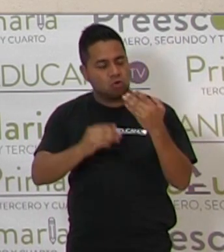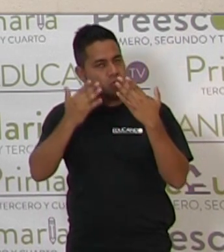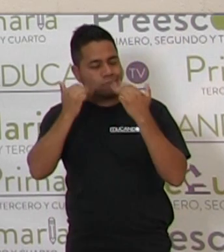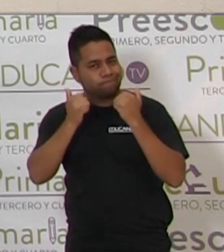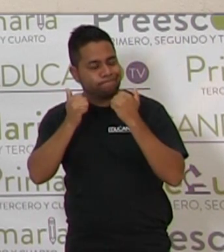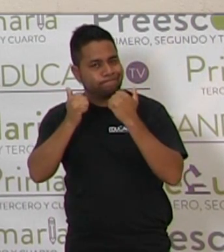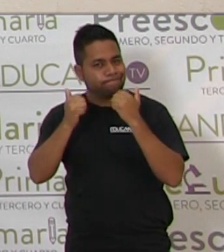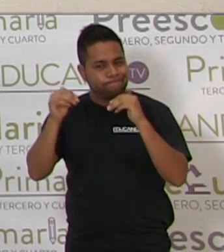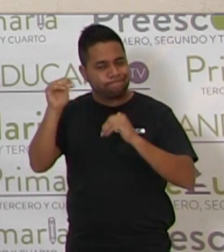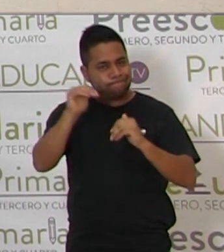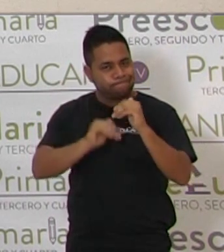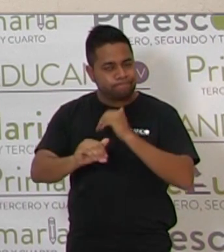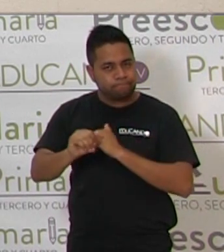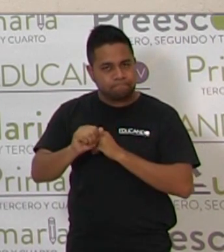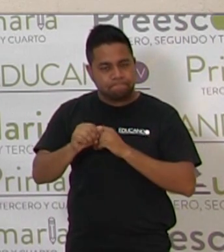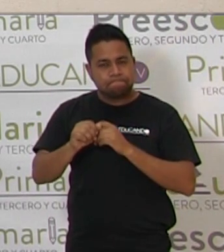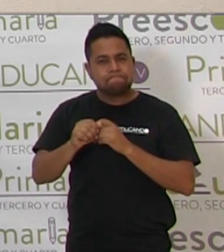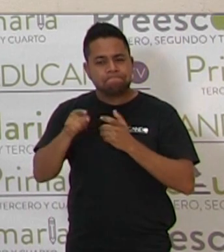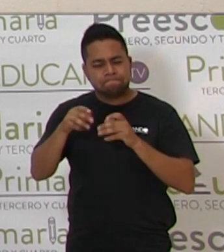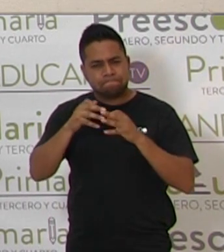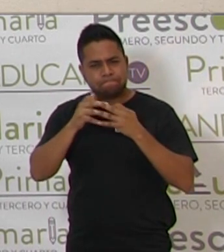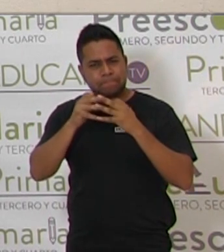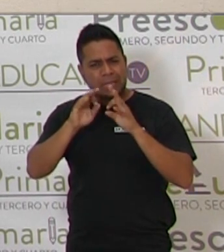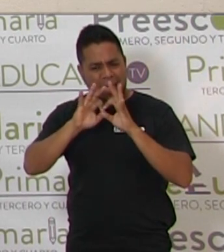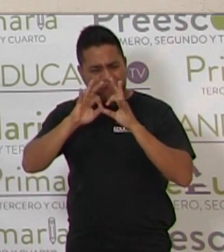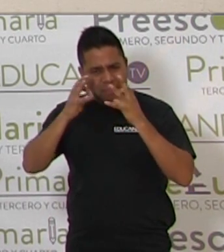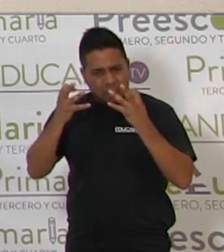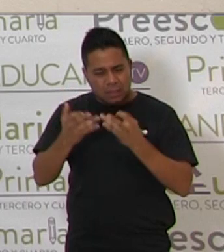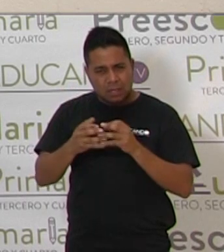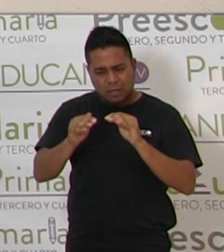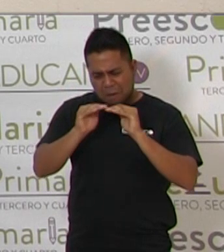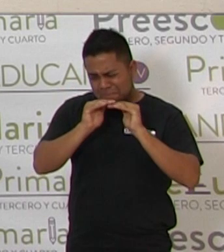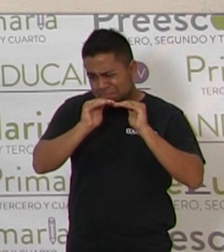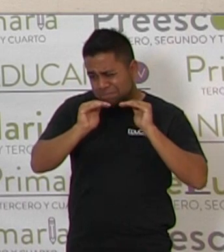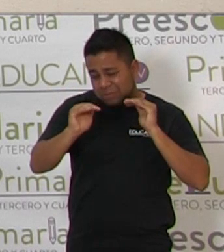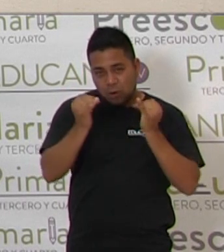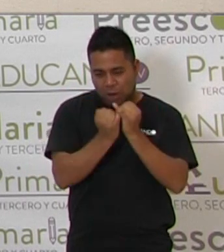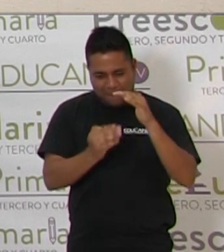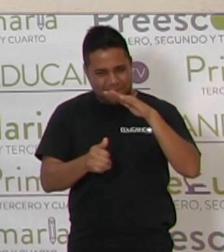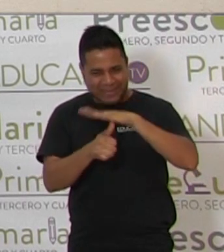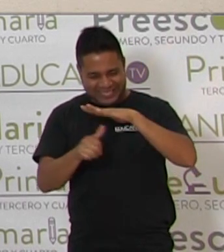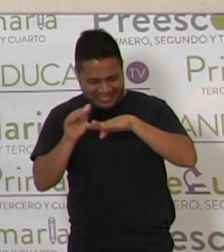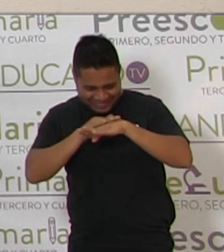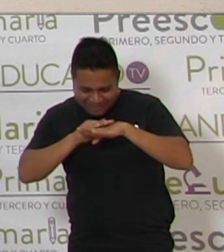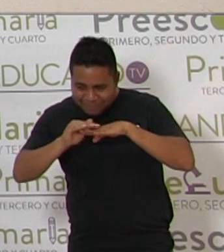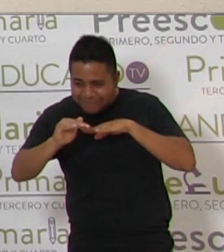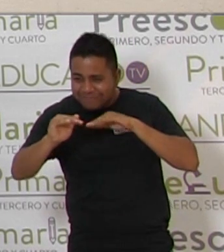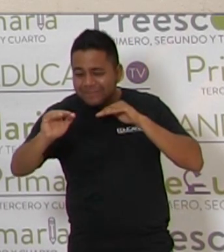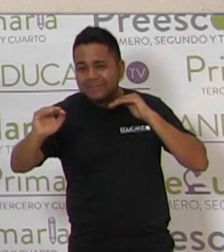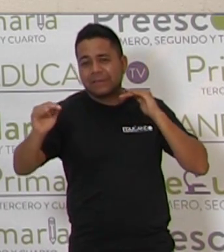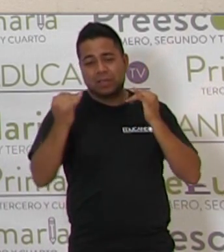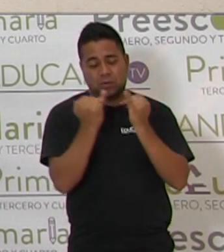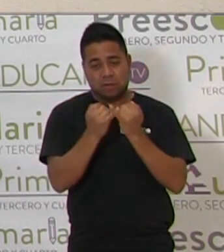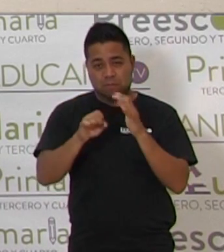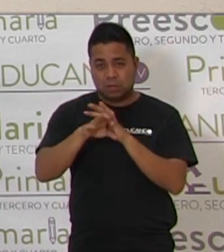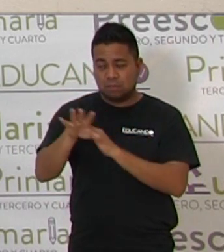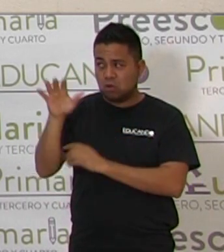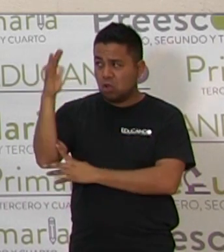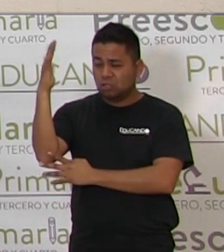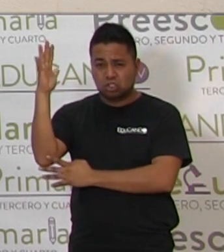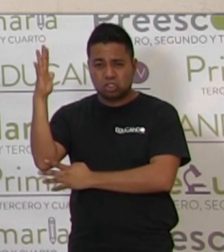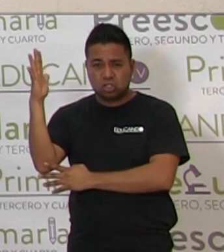montañas. La tierra era tan plana, así como mi escritorio, que al atardecer,